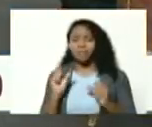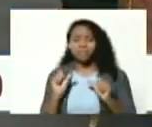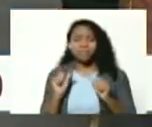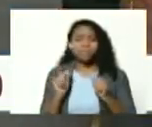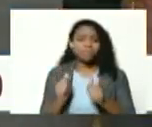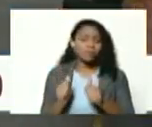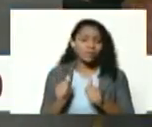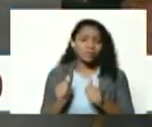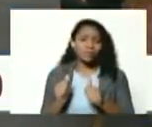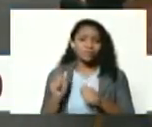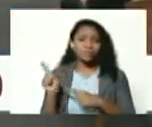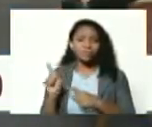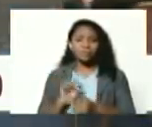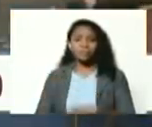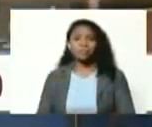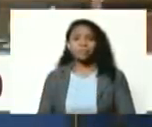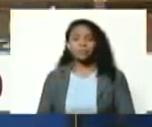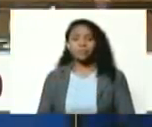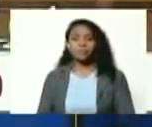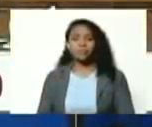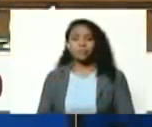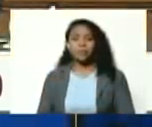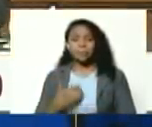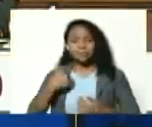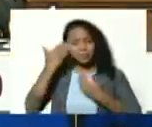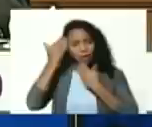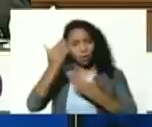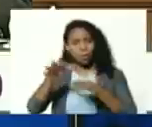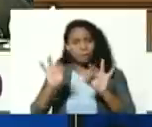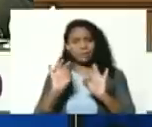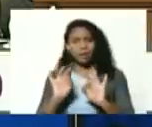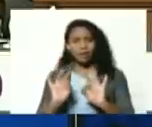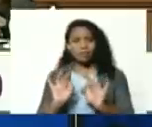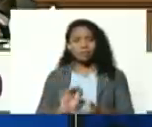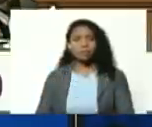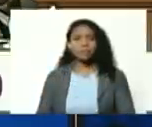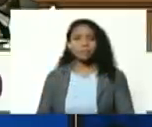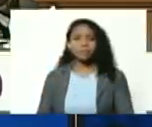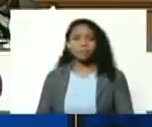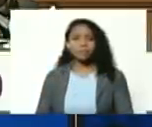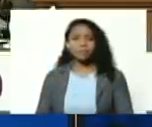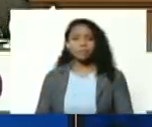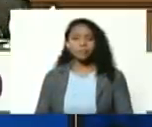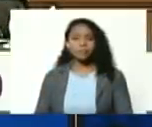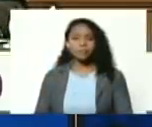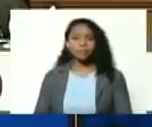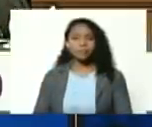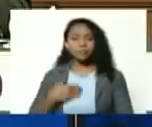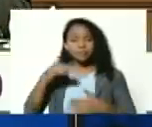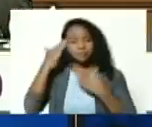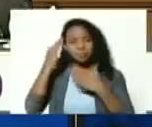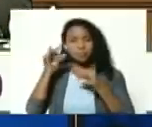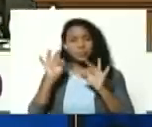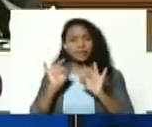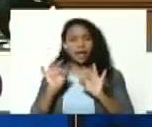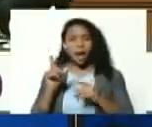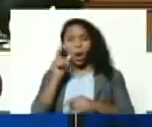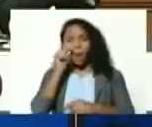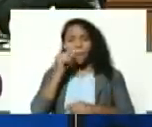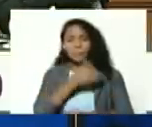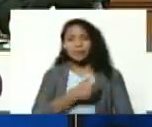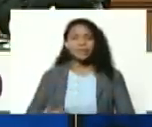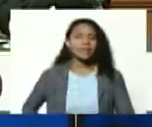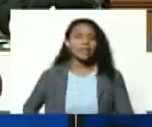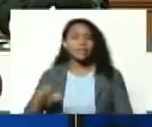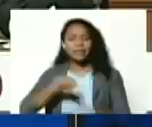los Villegas Poljap mi saludo especial a el presidente del centro nacional de la